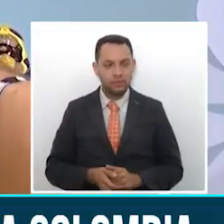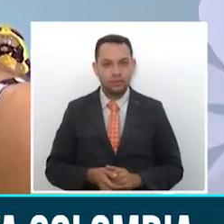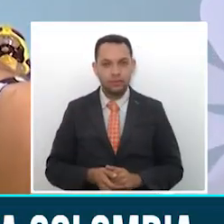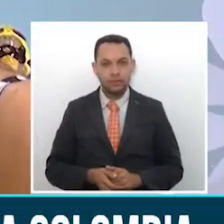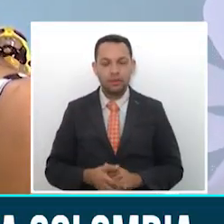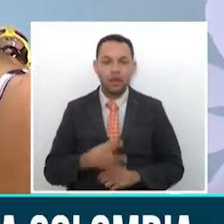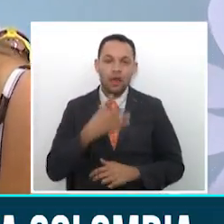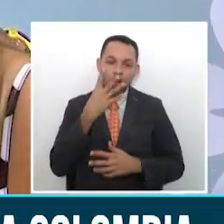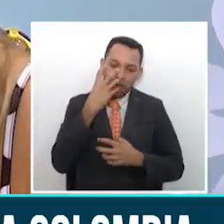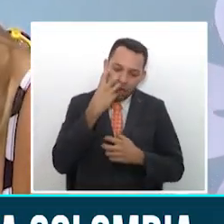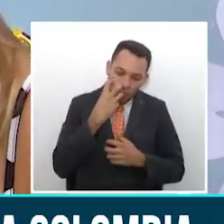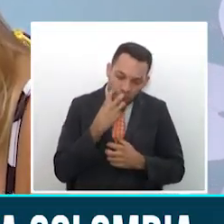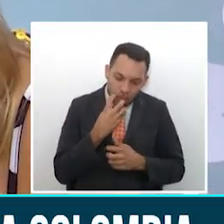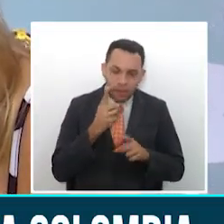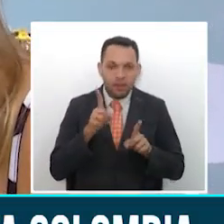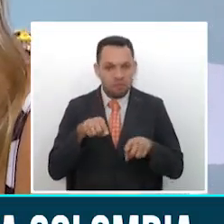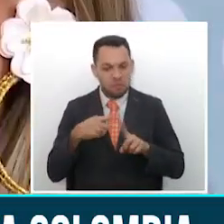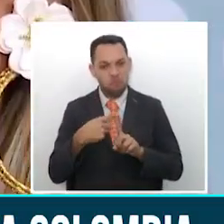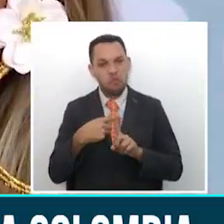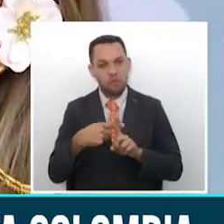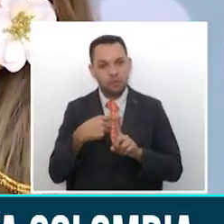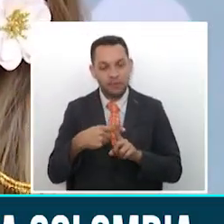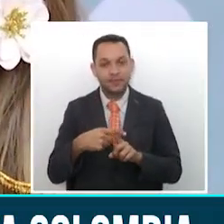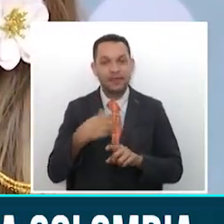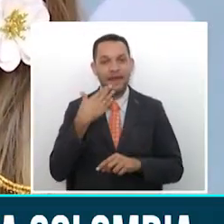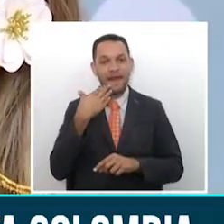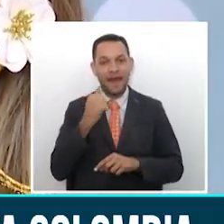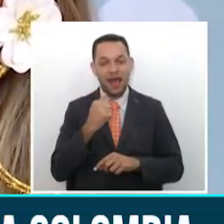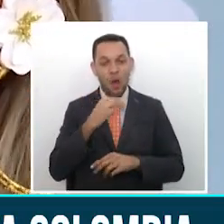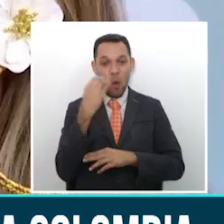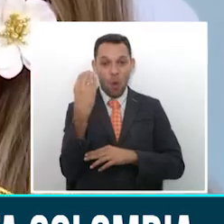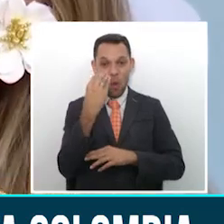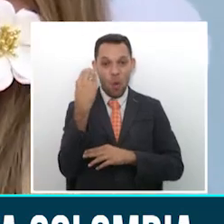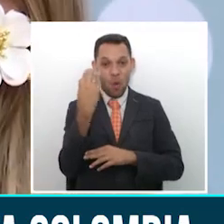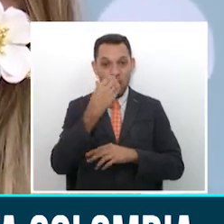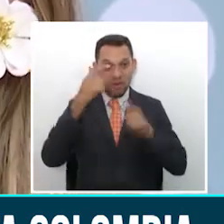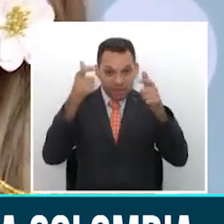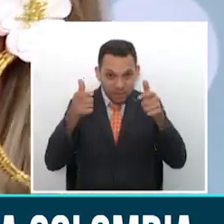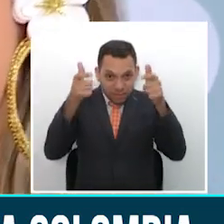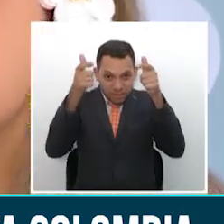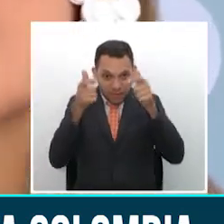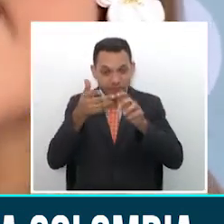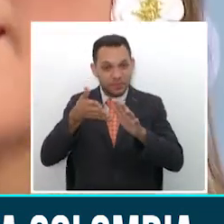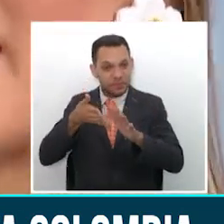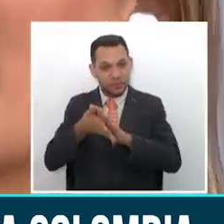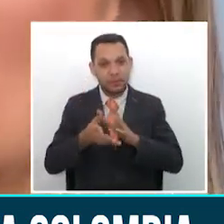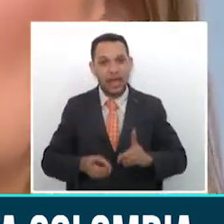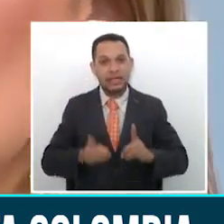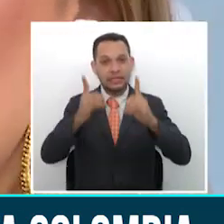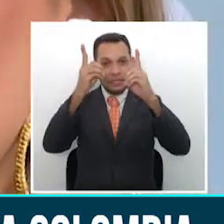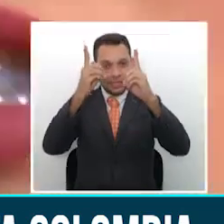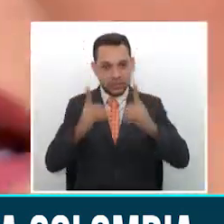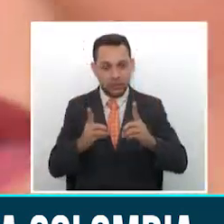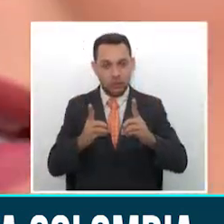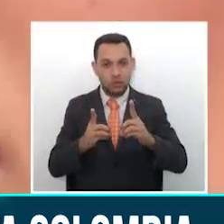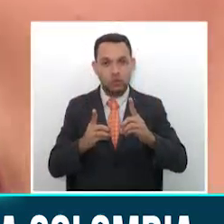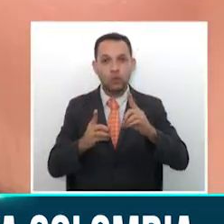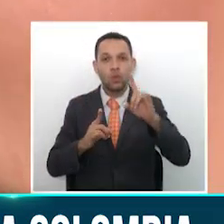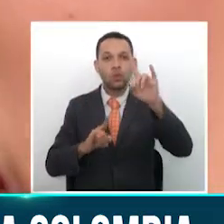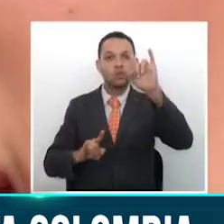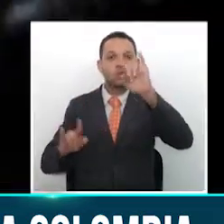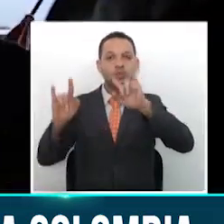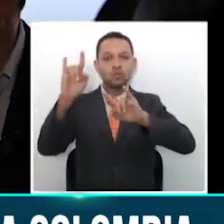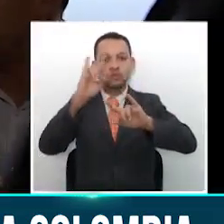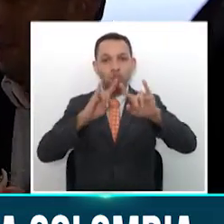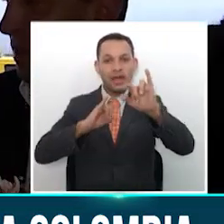Afligida, pero al mismo tiempo positiva, la señorita Colombia María Fernanda Aristizábal Urrea se refirió a la nueva decisión del certamen de Miss Universo. Para